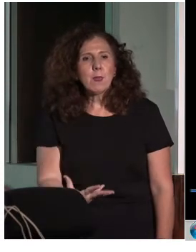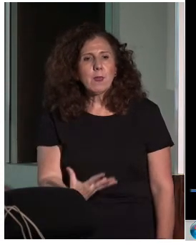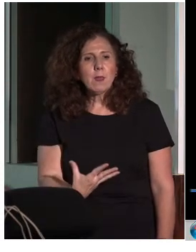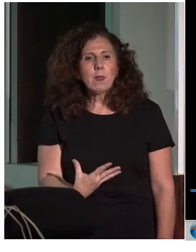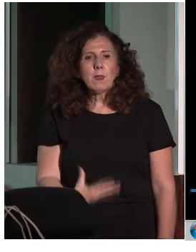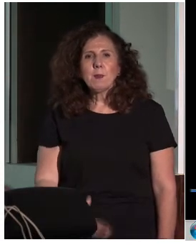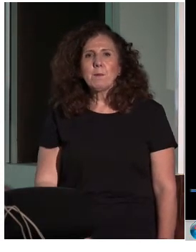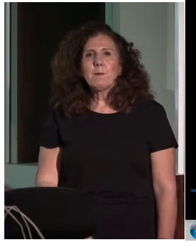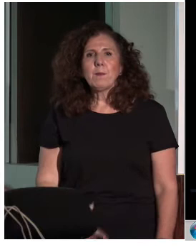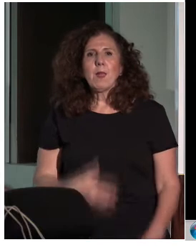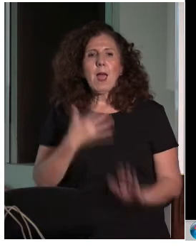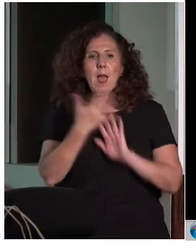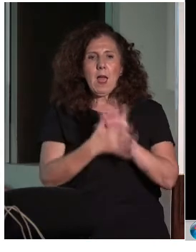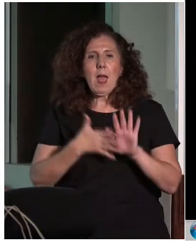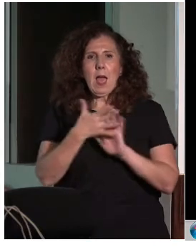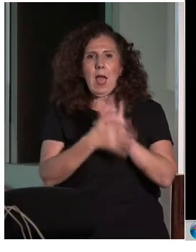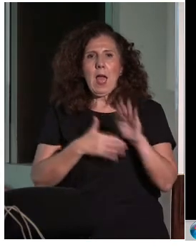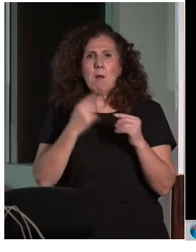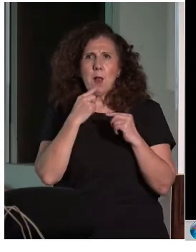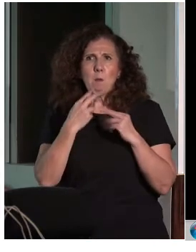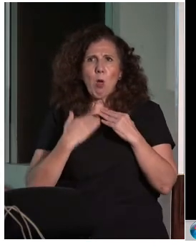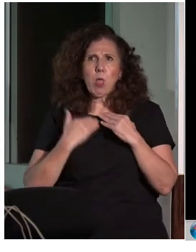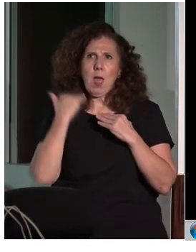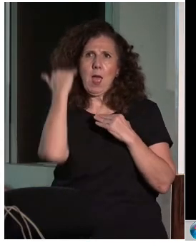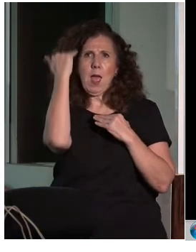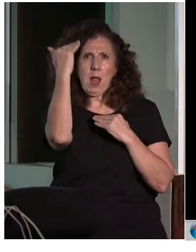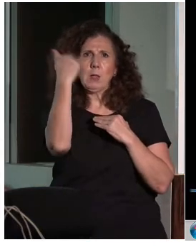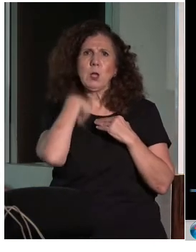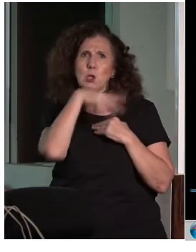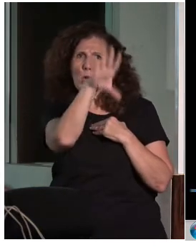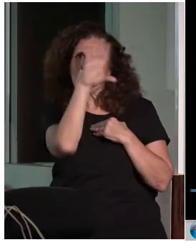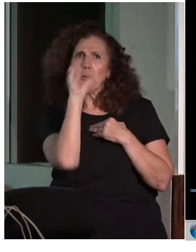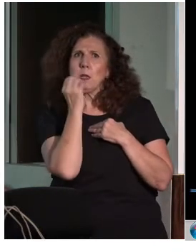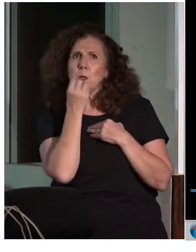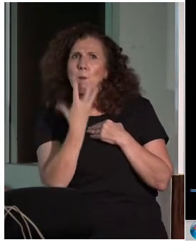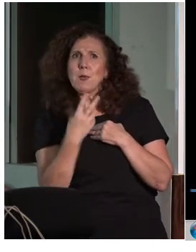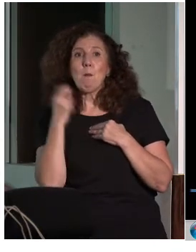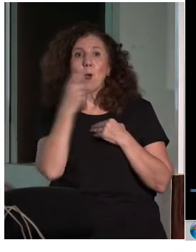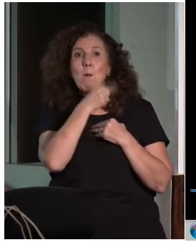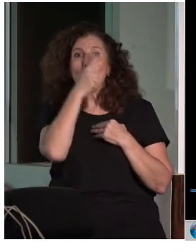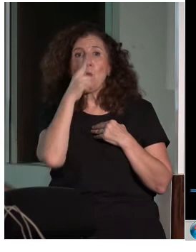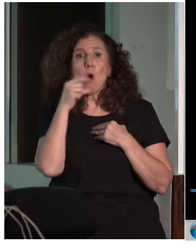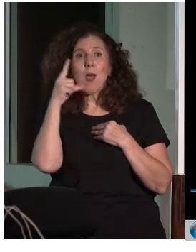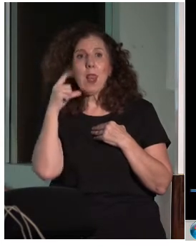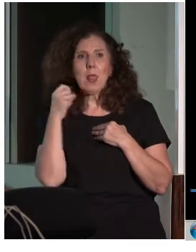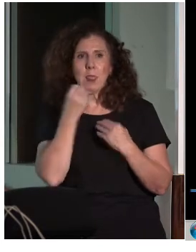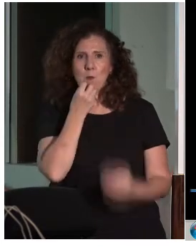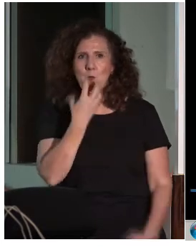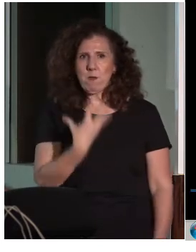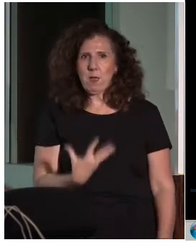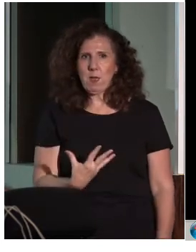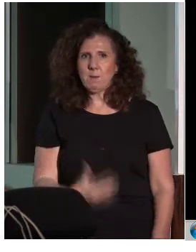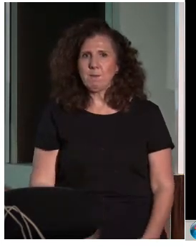hablan alto y eso, y pues yo los entiendo bien y vocalizan también, también...